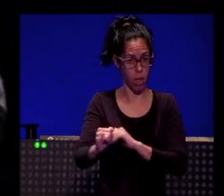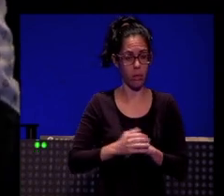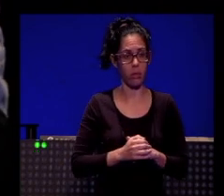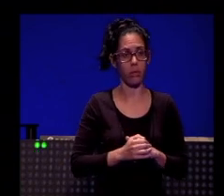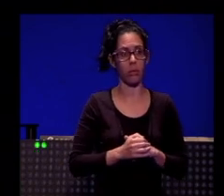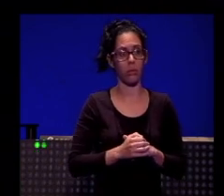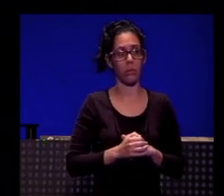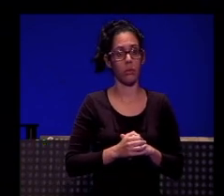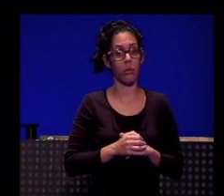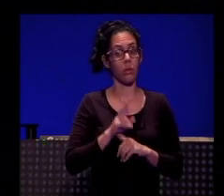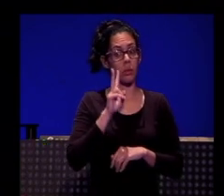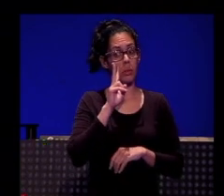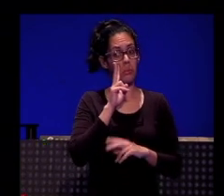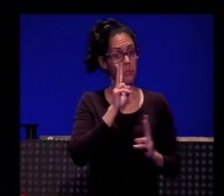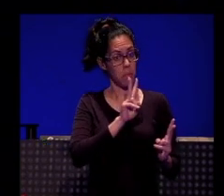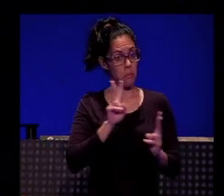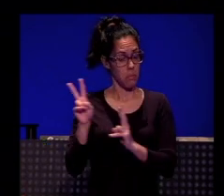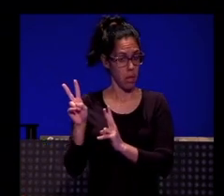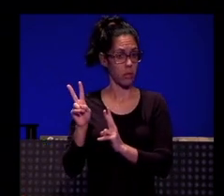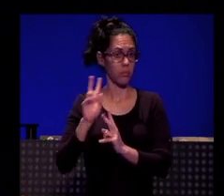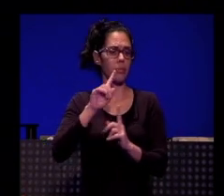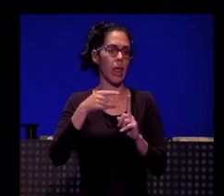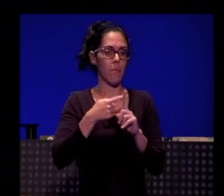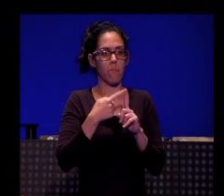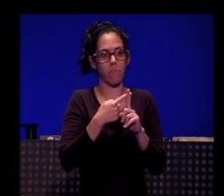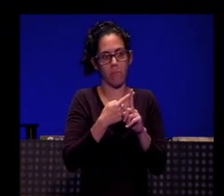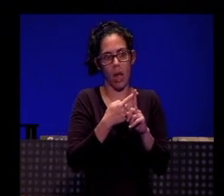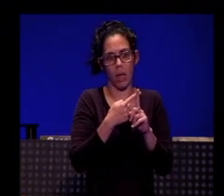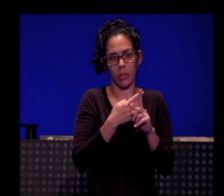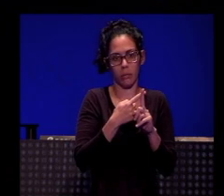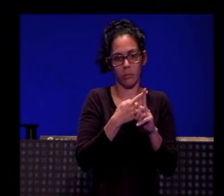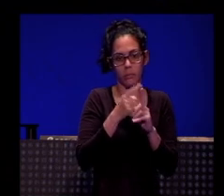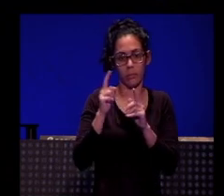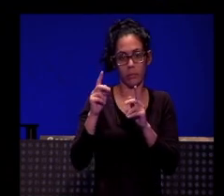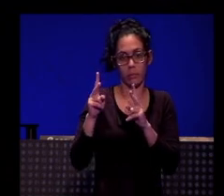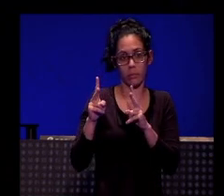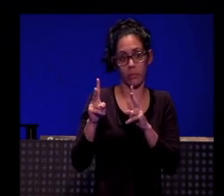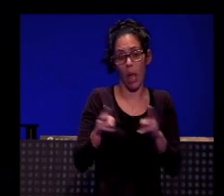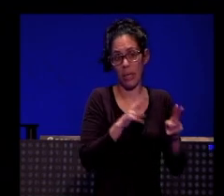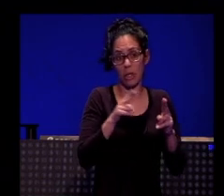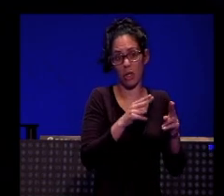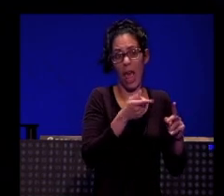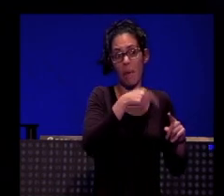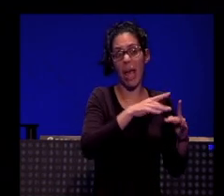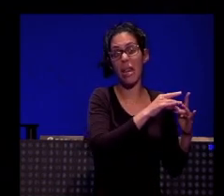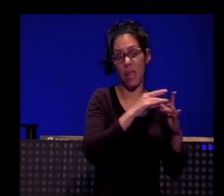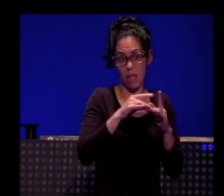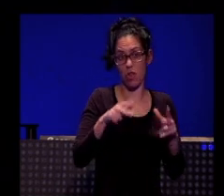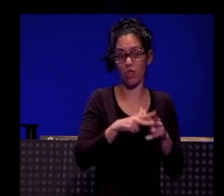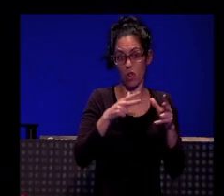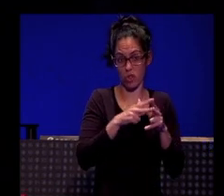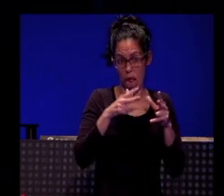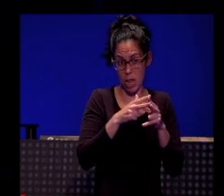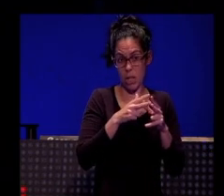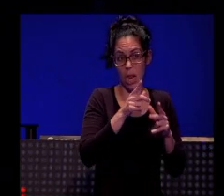Que como veis, lo podéis ver en cada emisión, siendo el líder en ser social y tendencia durante la emisión, ya no solo el